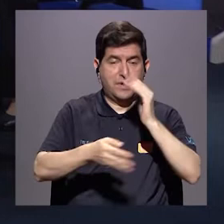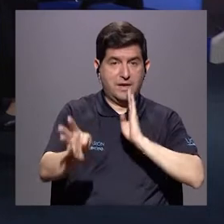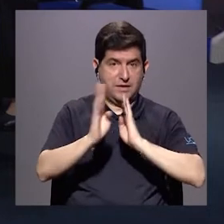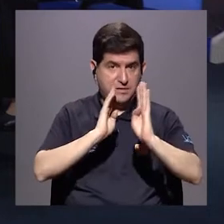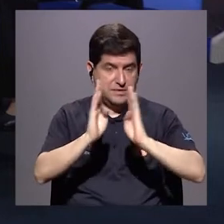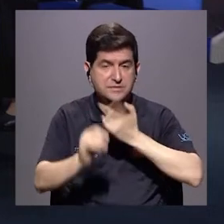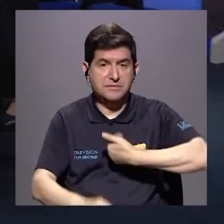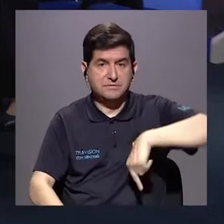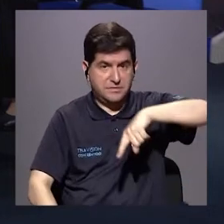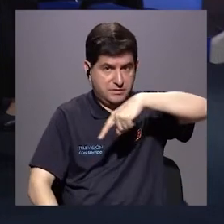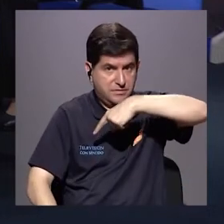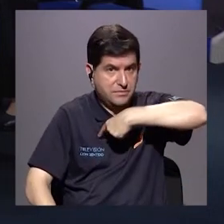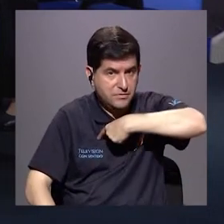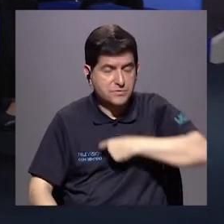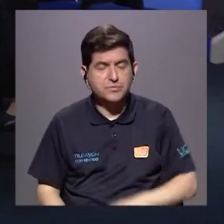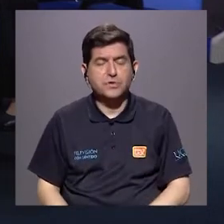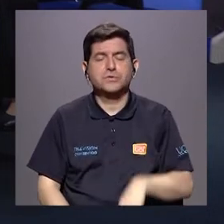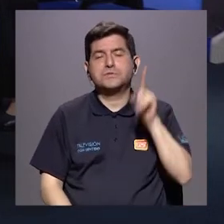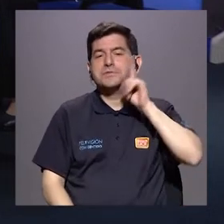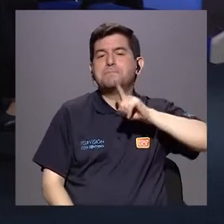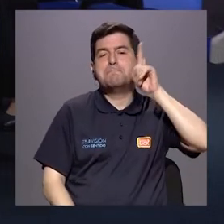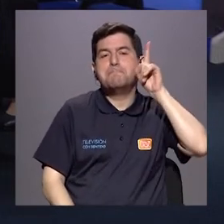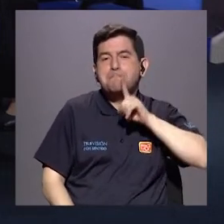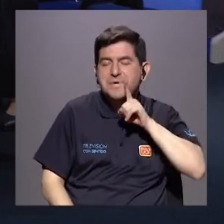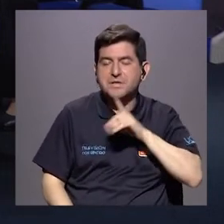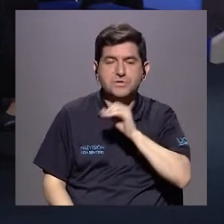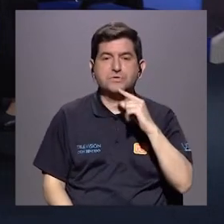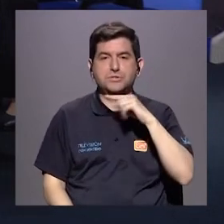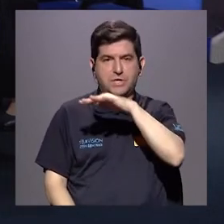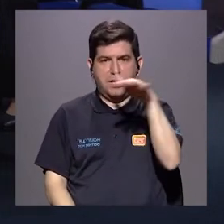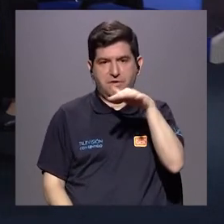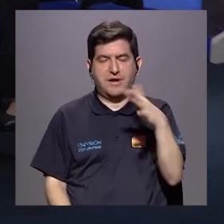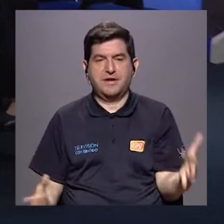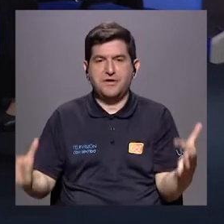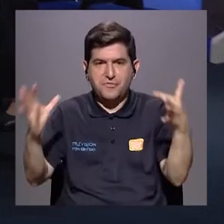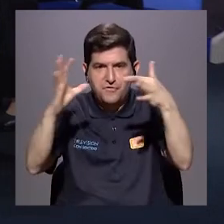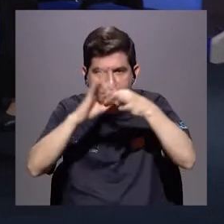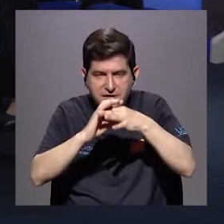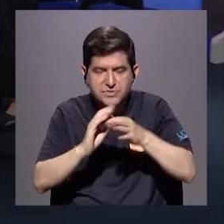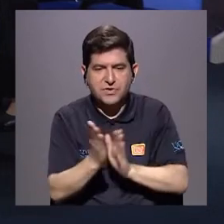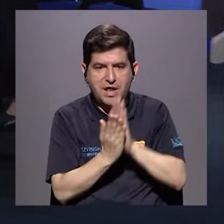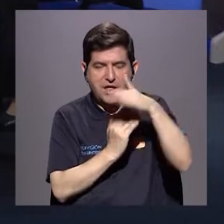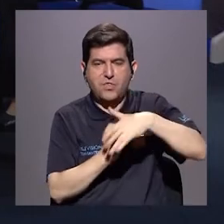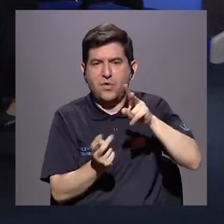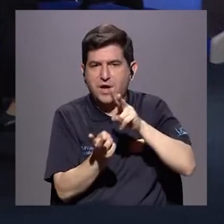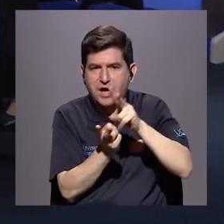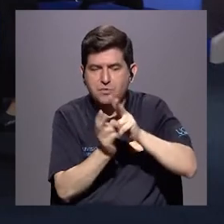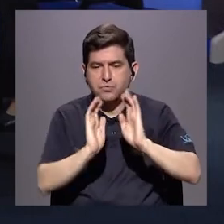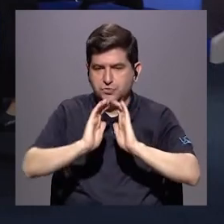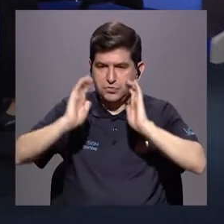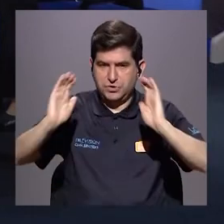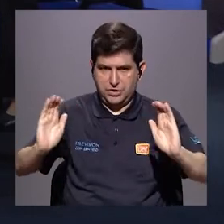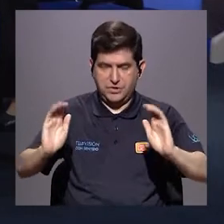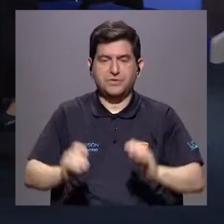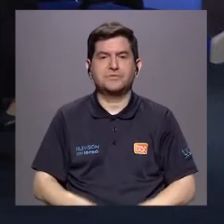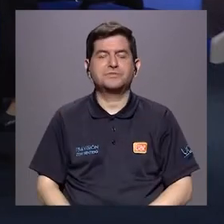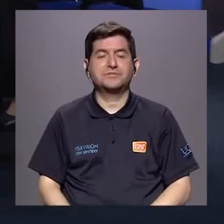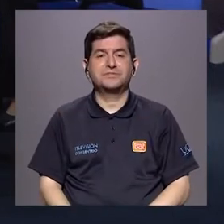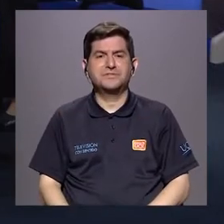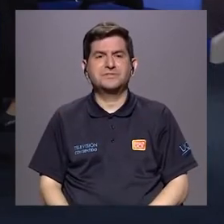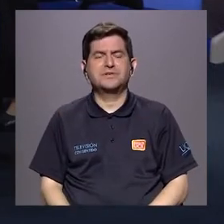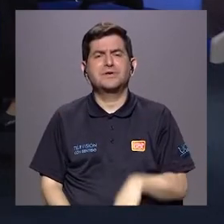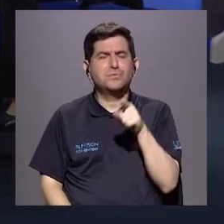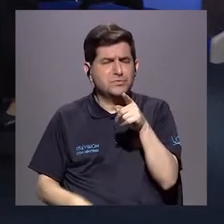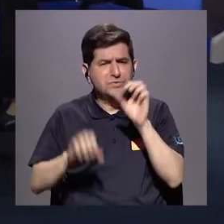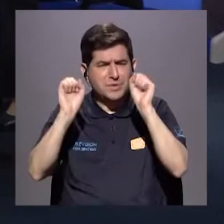conversando acerca de algunos mitos y realidades en torno al abuso sexual infantil, y quisiéramos que